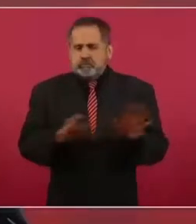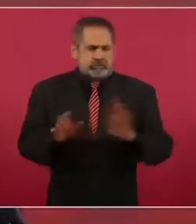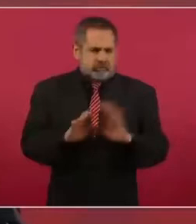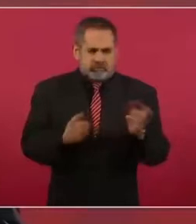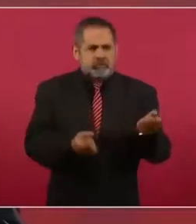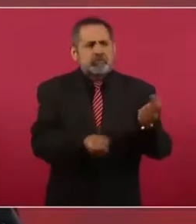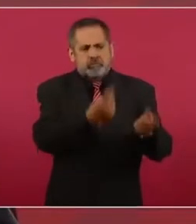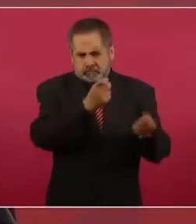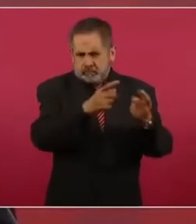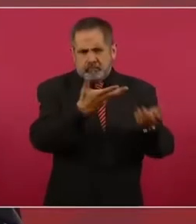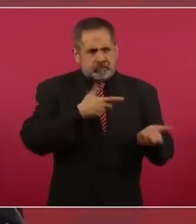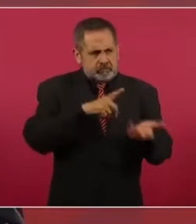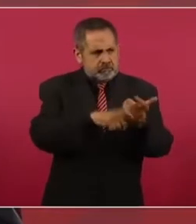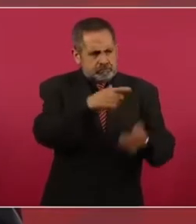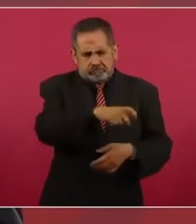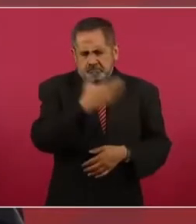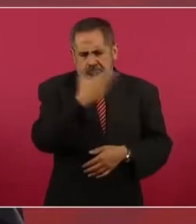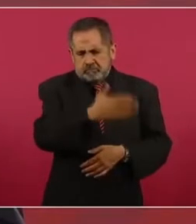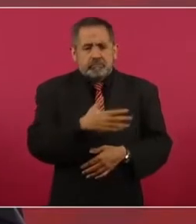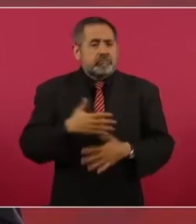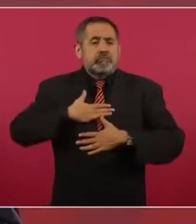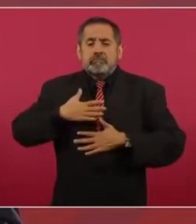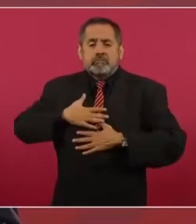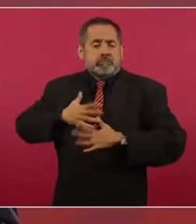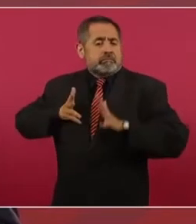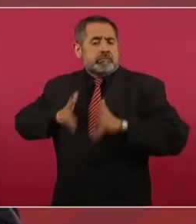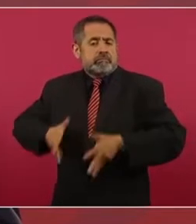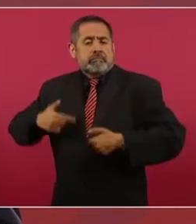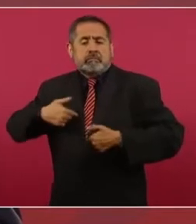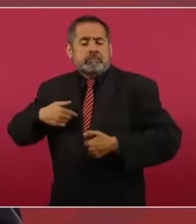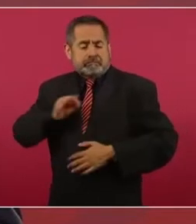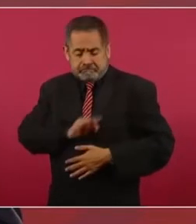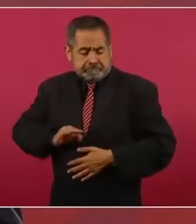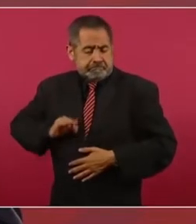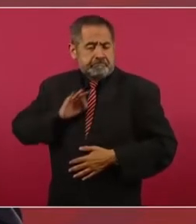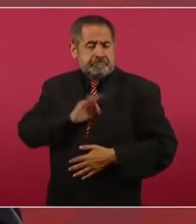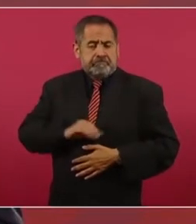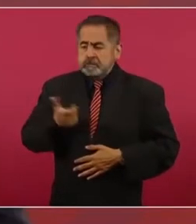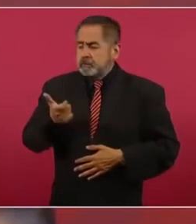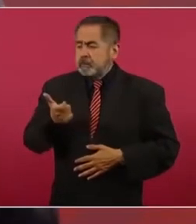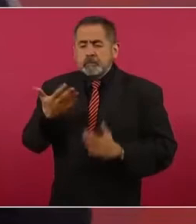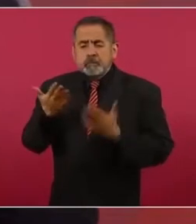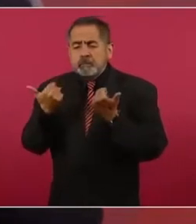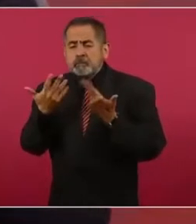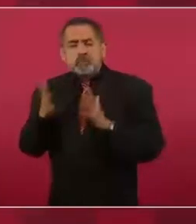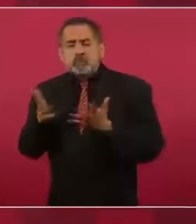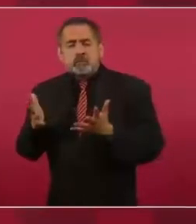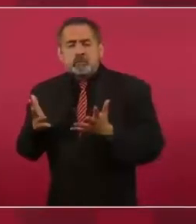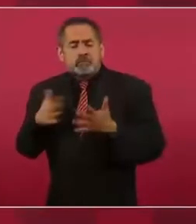pero yo soy feliz de esta manera y